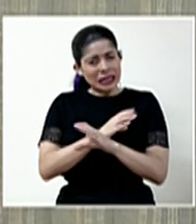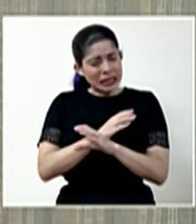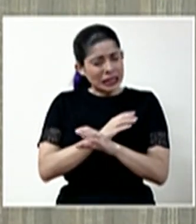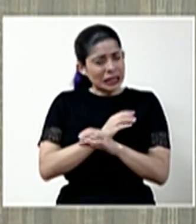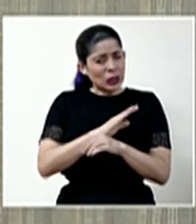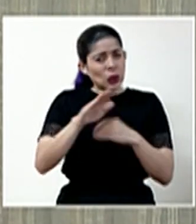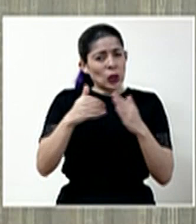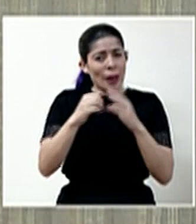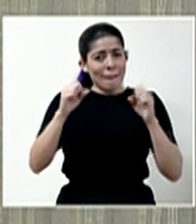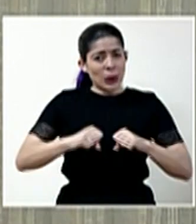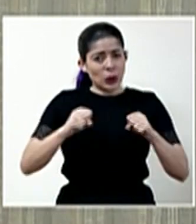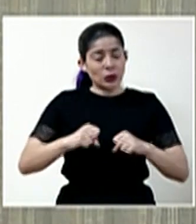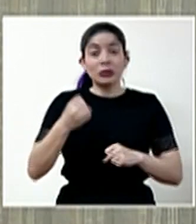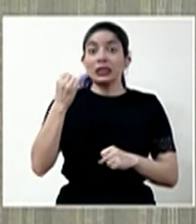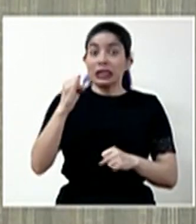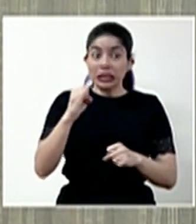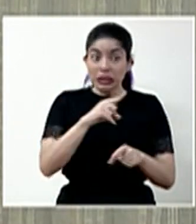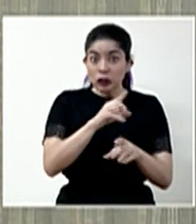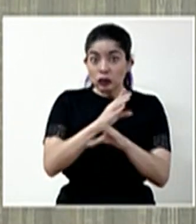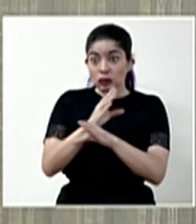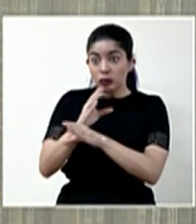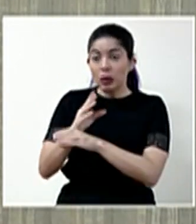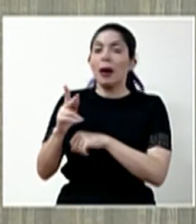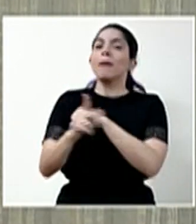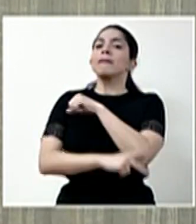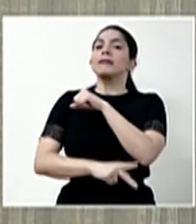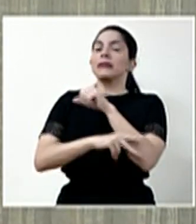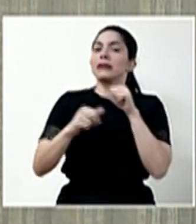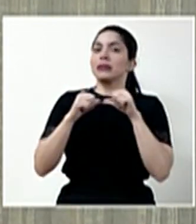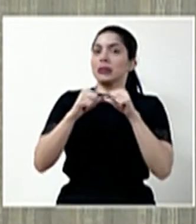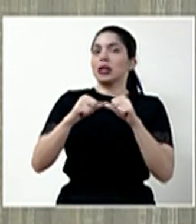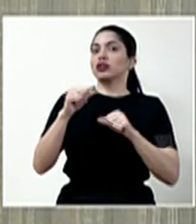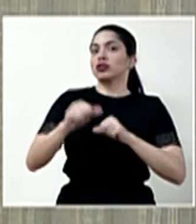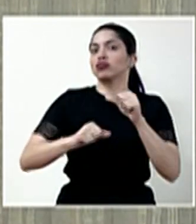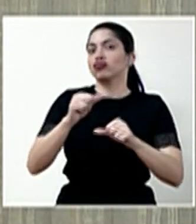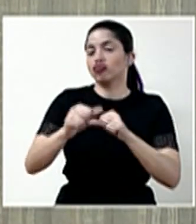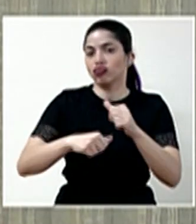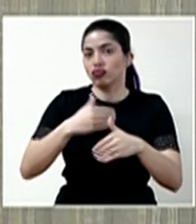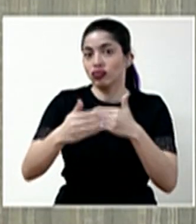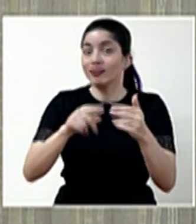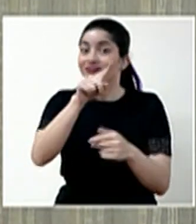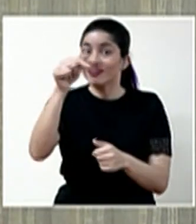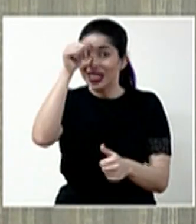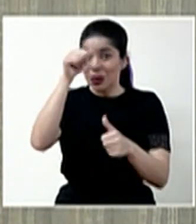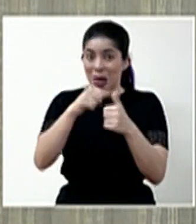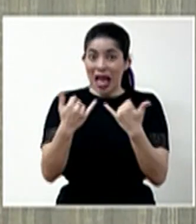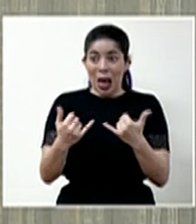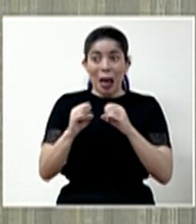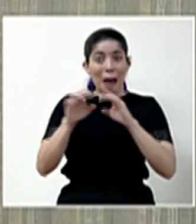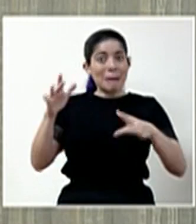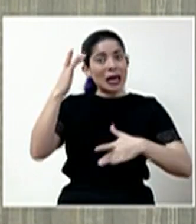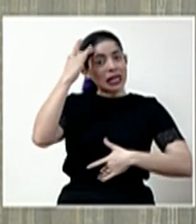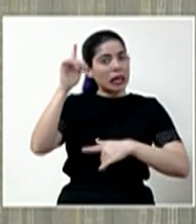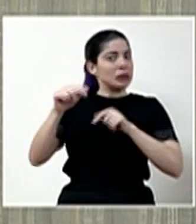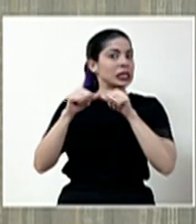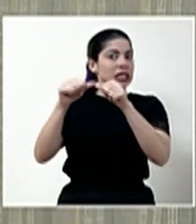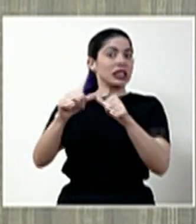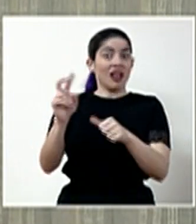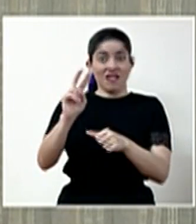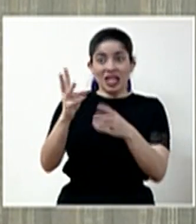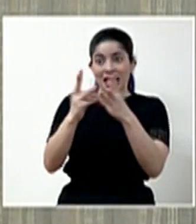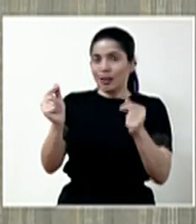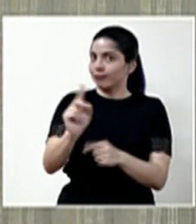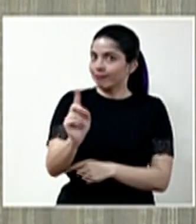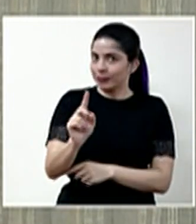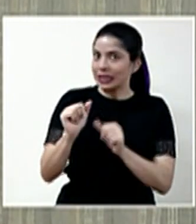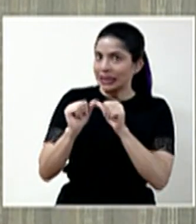máximo. Si lo hacemos, el país seguirá caminando. Recordemos que tenemos una situación de pandemia y que eso se va a mantener, que el virus no es que se va